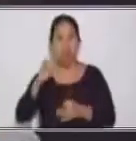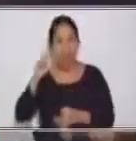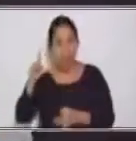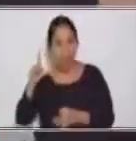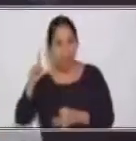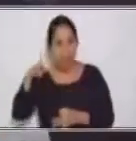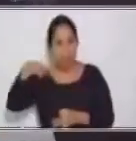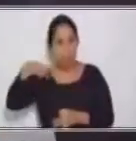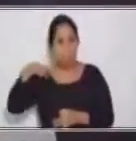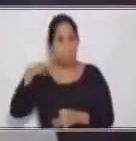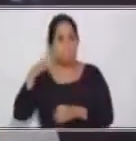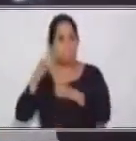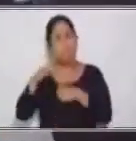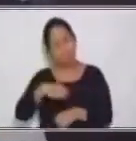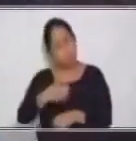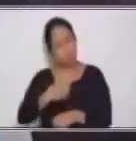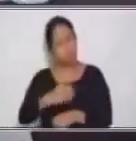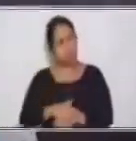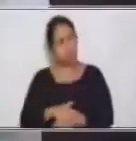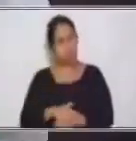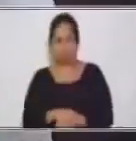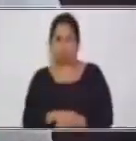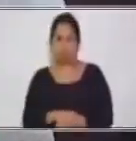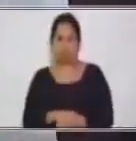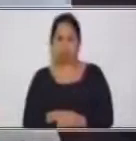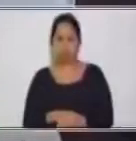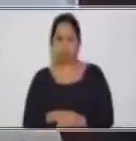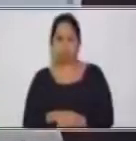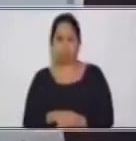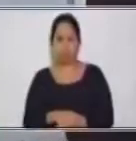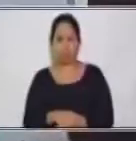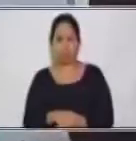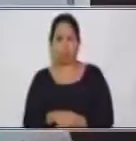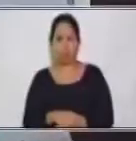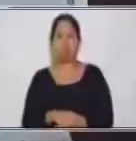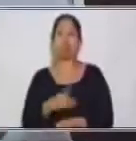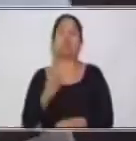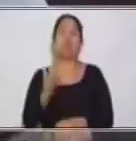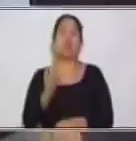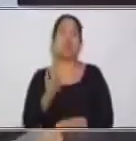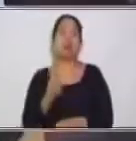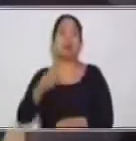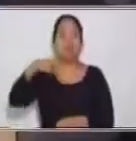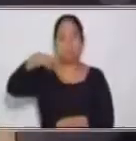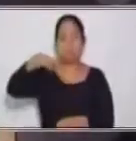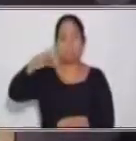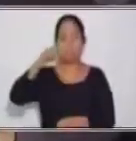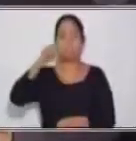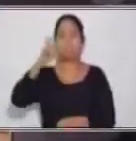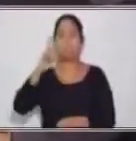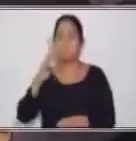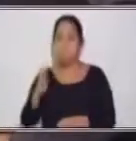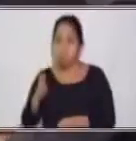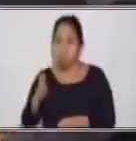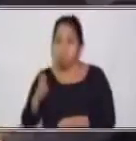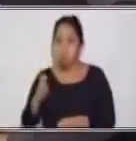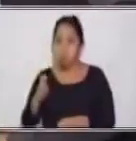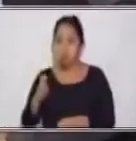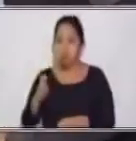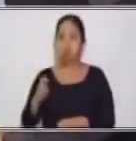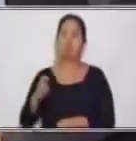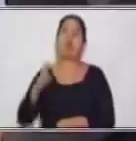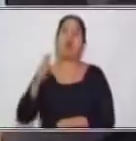No tiene mucha lógica, profesor. Aquí le hace falta esto, por. Por el